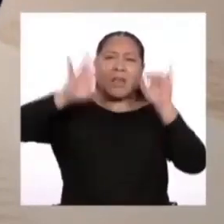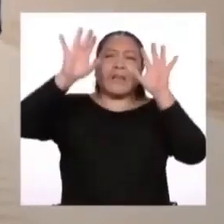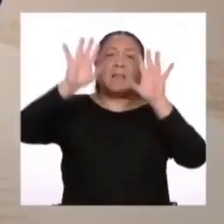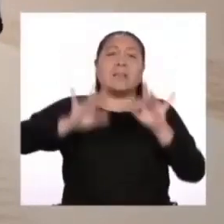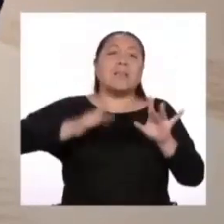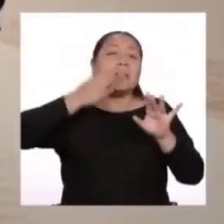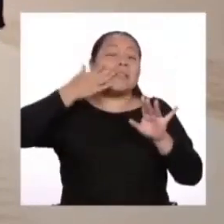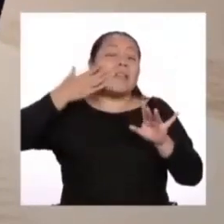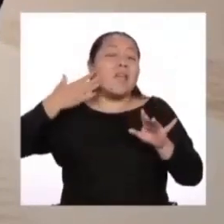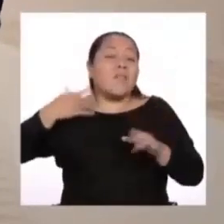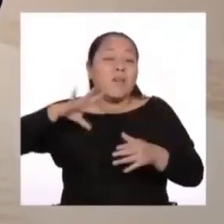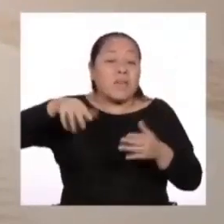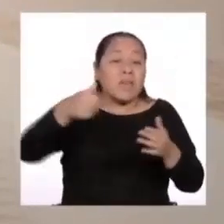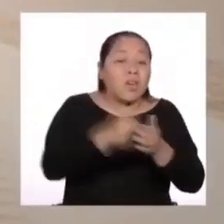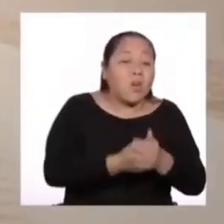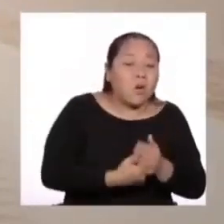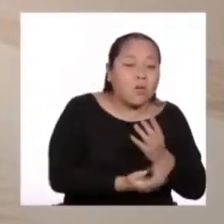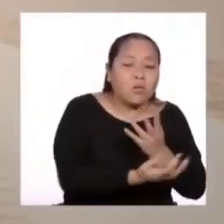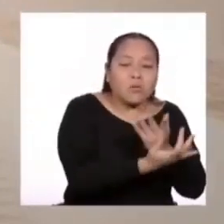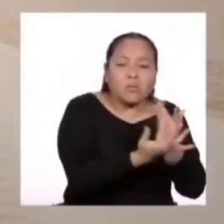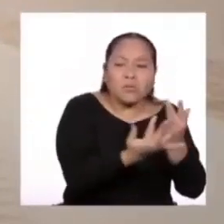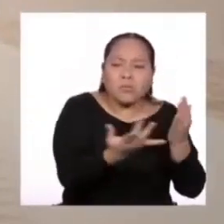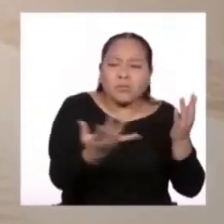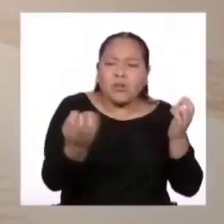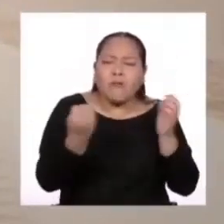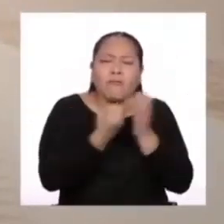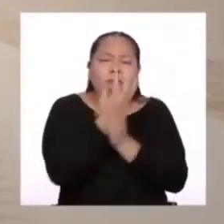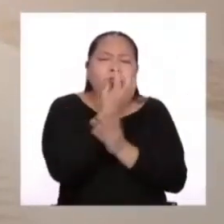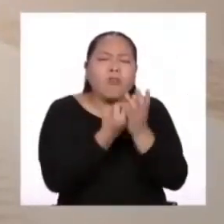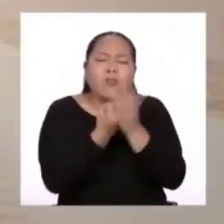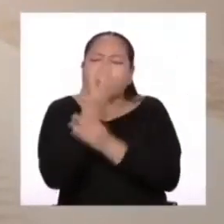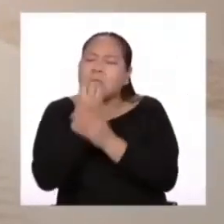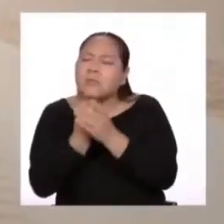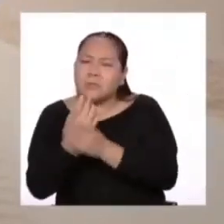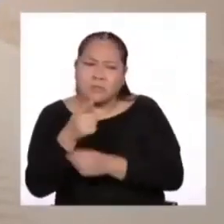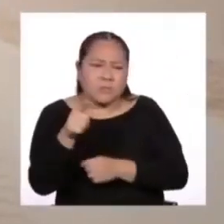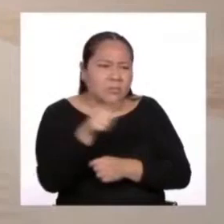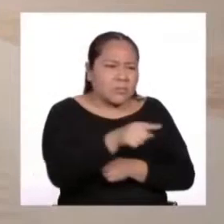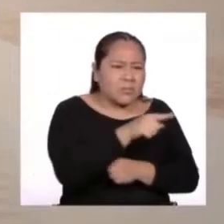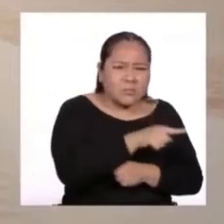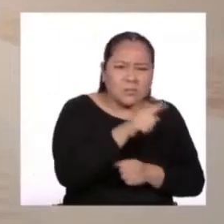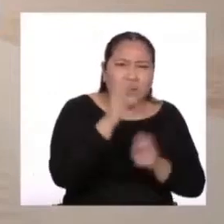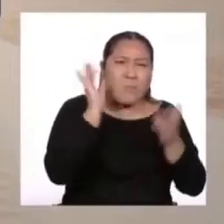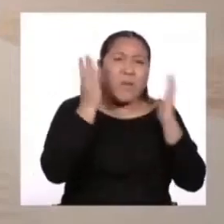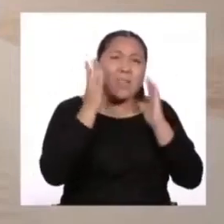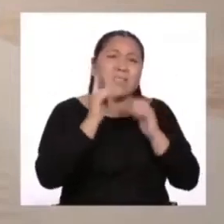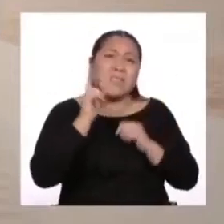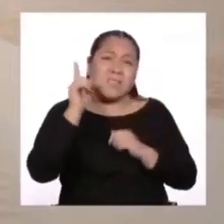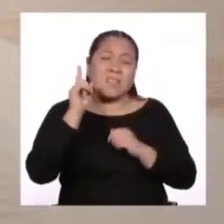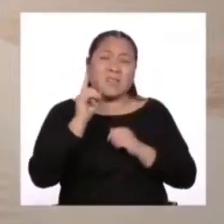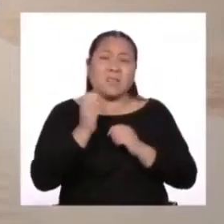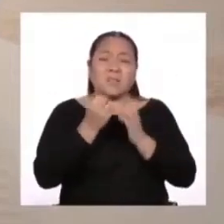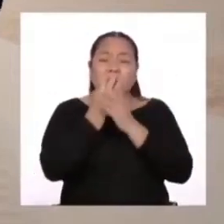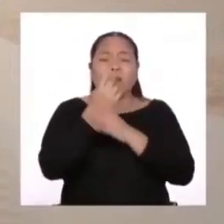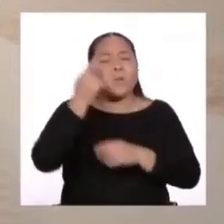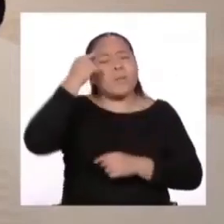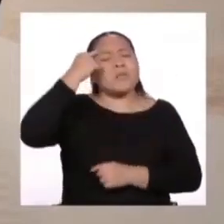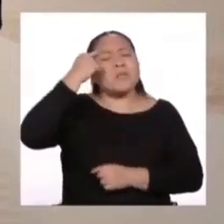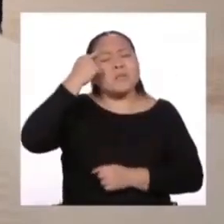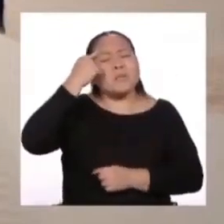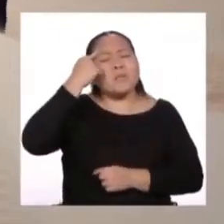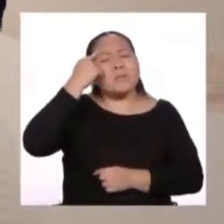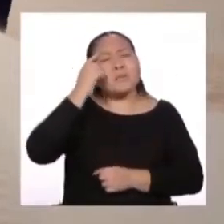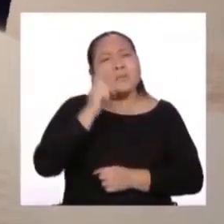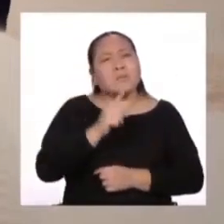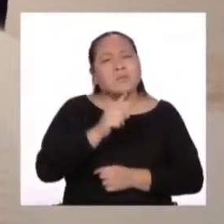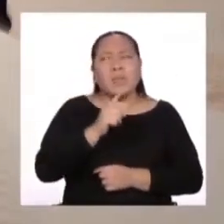jardín de flores. Todas se parecían tanto a su flor. Y pensó entonces que